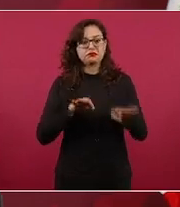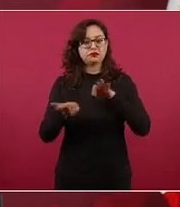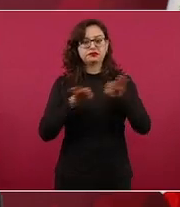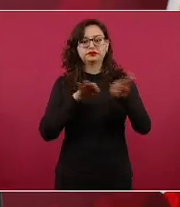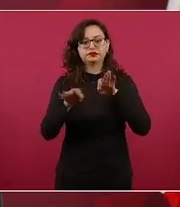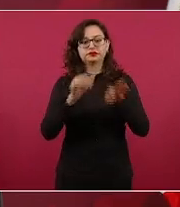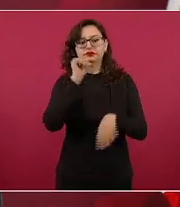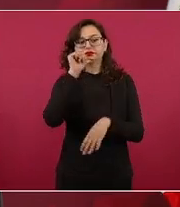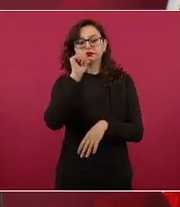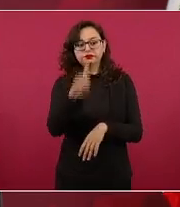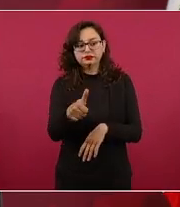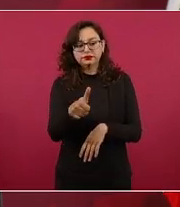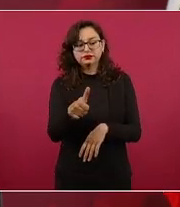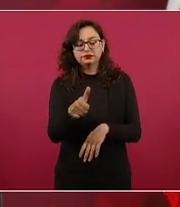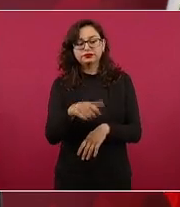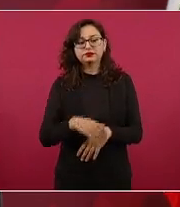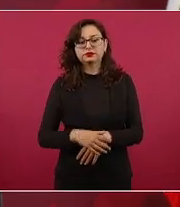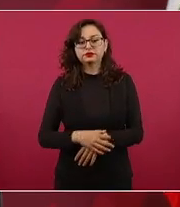Chón ayer